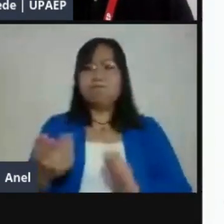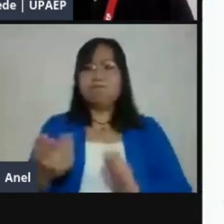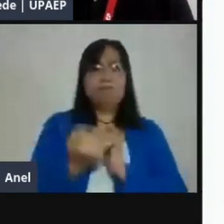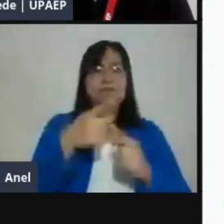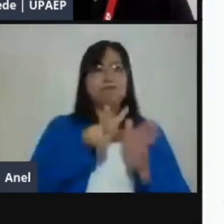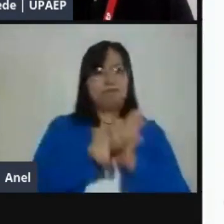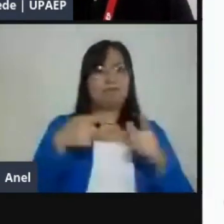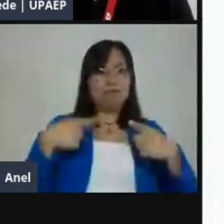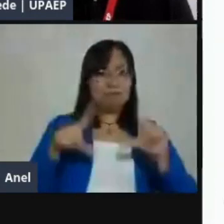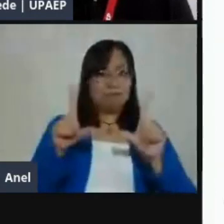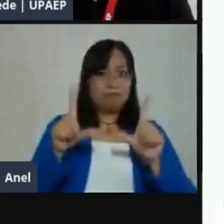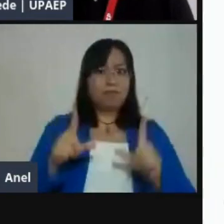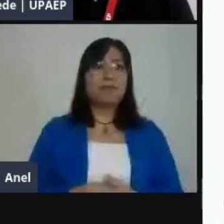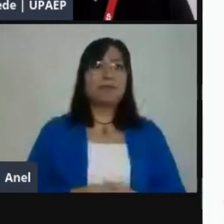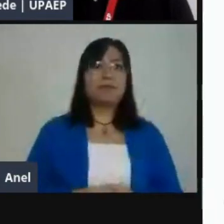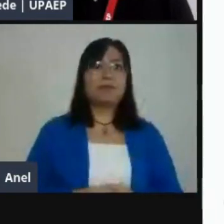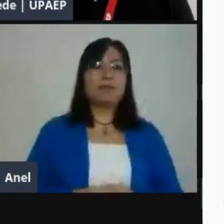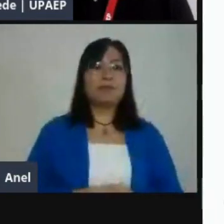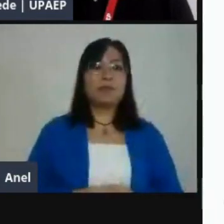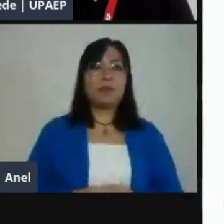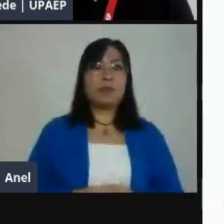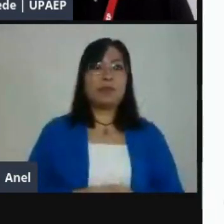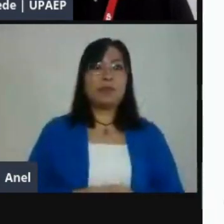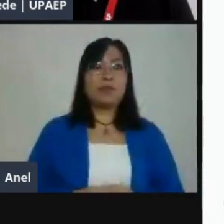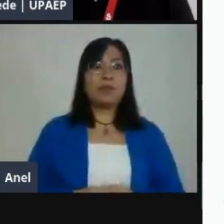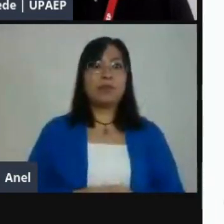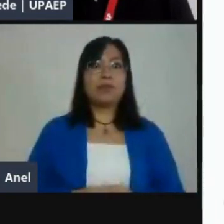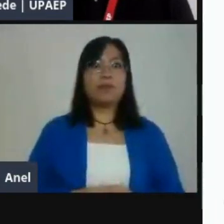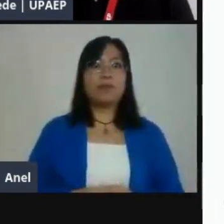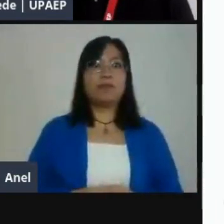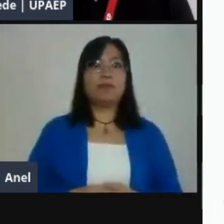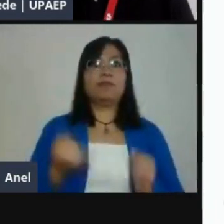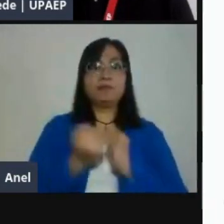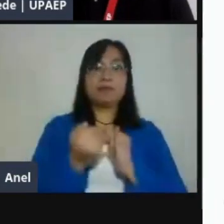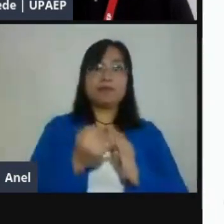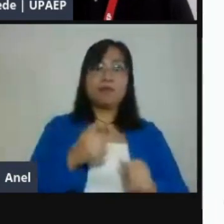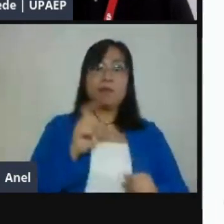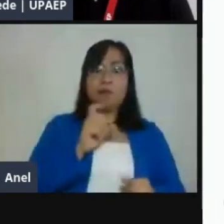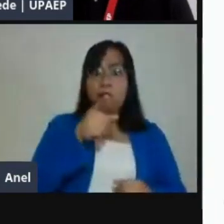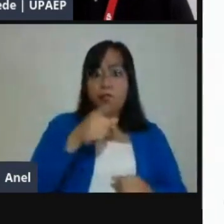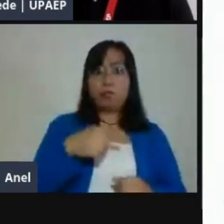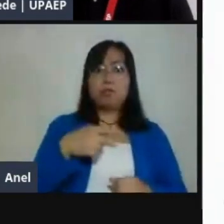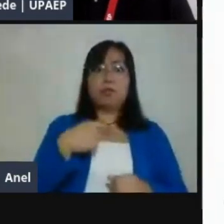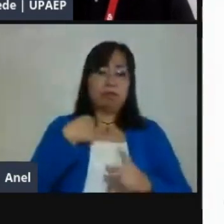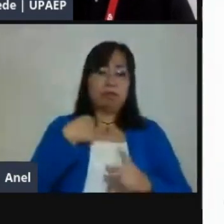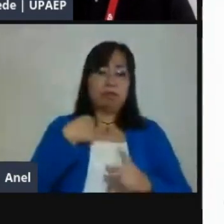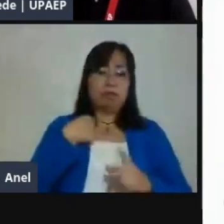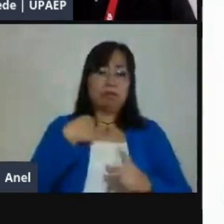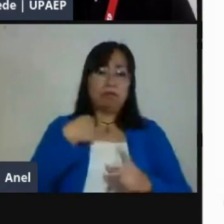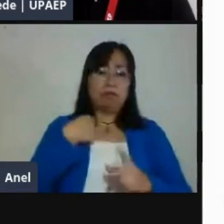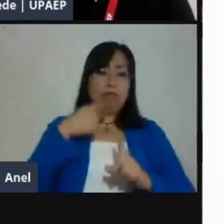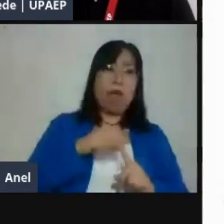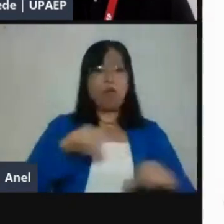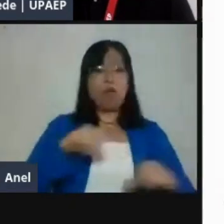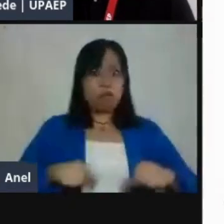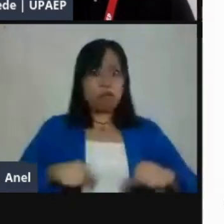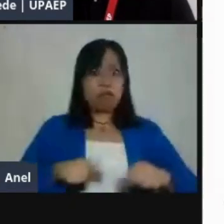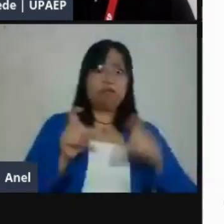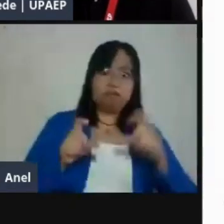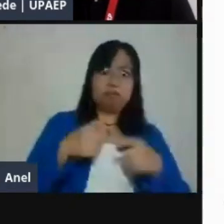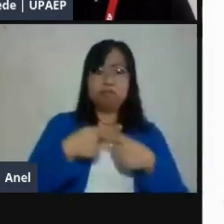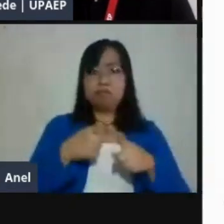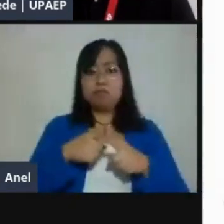de cómo pueden ir haciendo estas actividades. Y después las instrucciones, sí por escrito, pero muy, muy